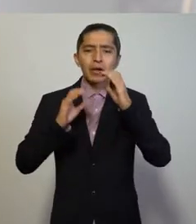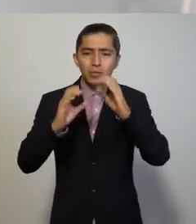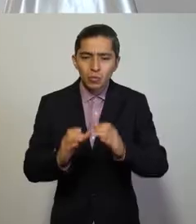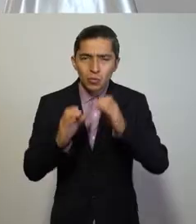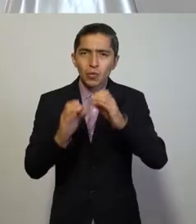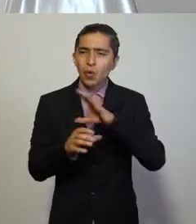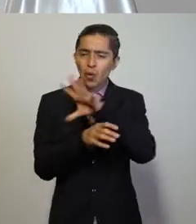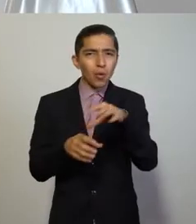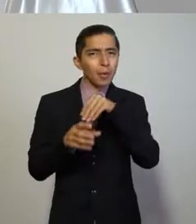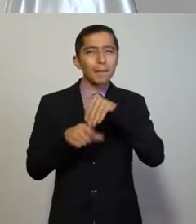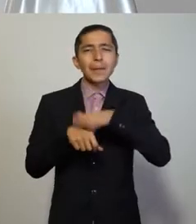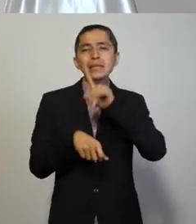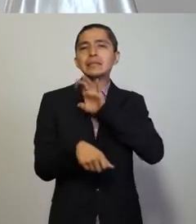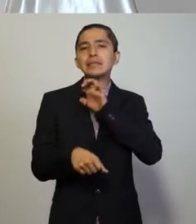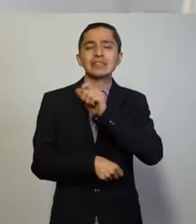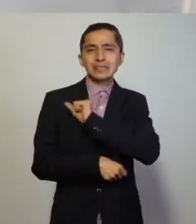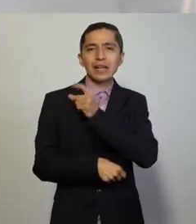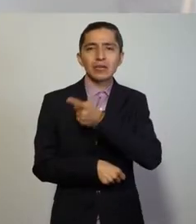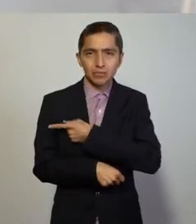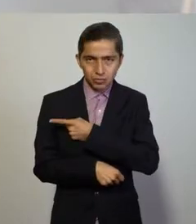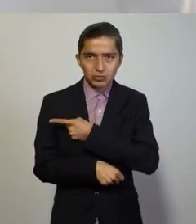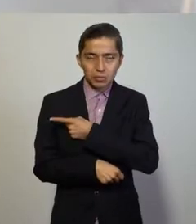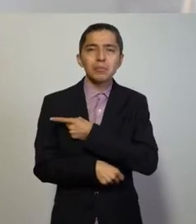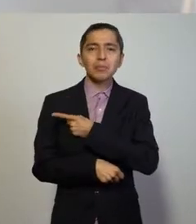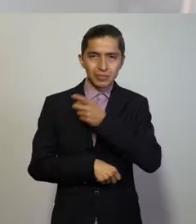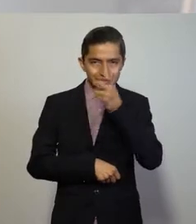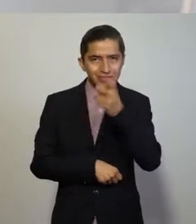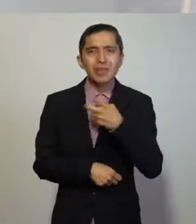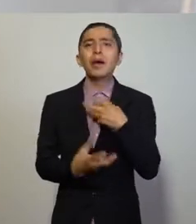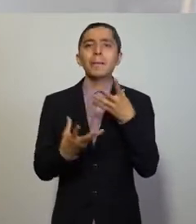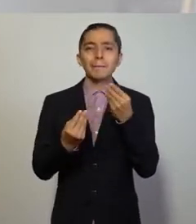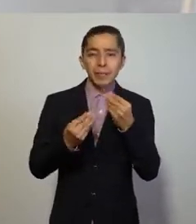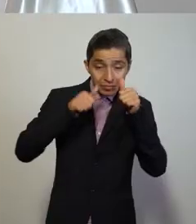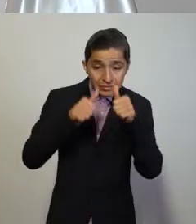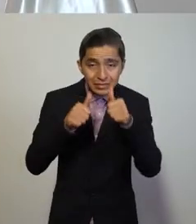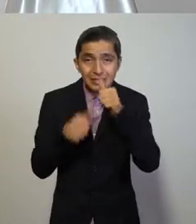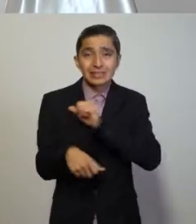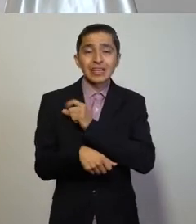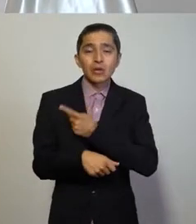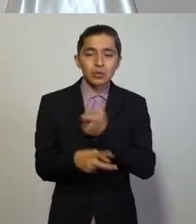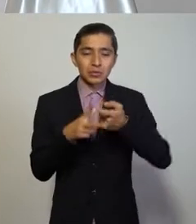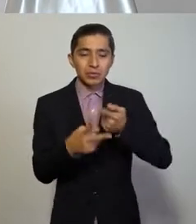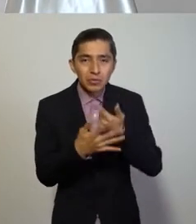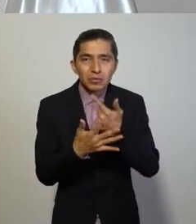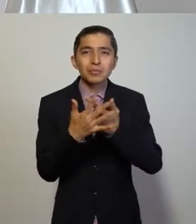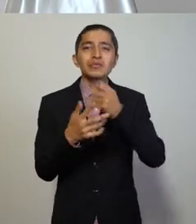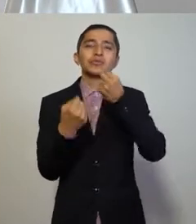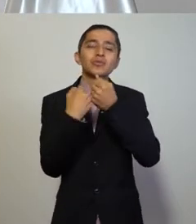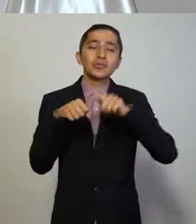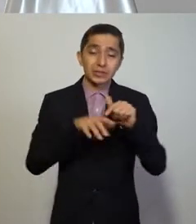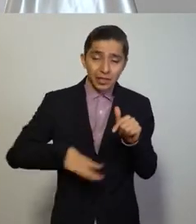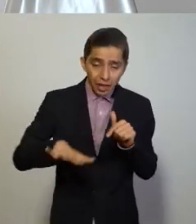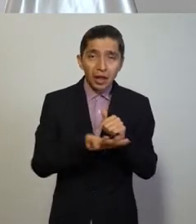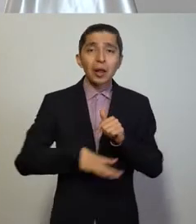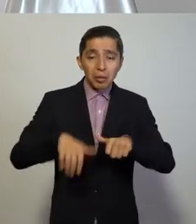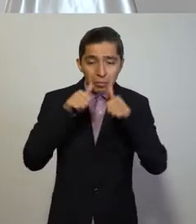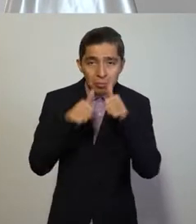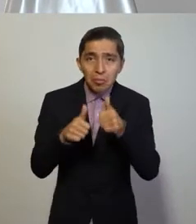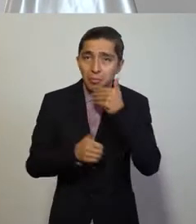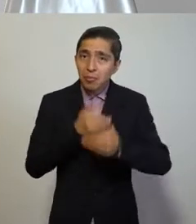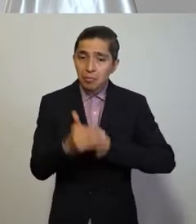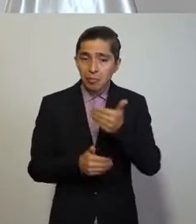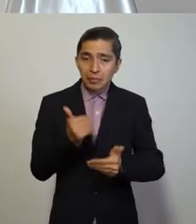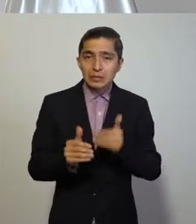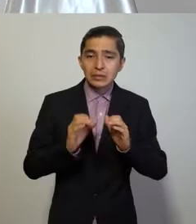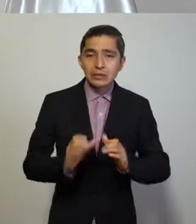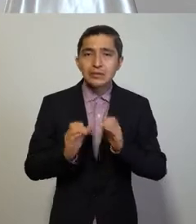preciado, la salud y la vida. Tomamos decenas de medidas sanitarias, económicas y sociales y hemos hecho en cada